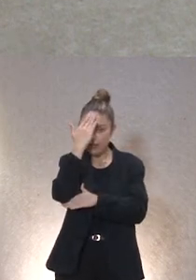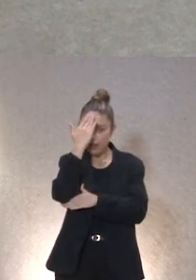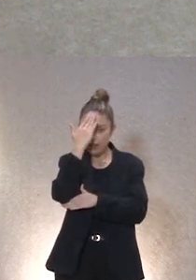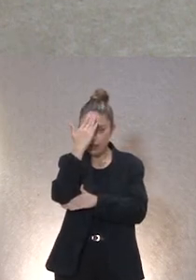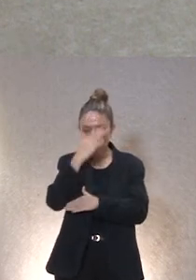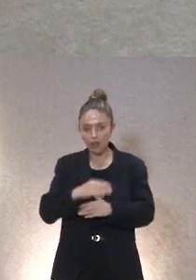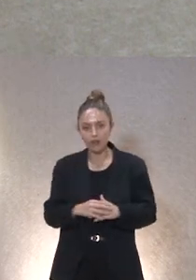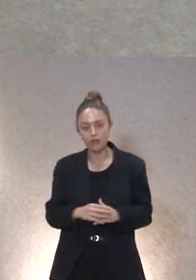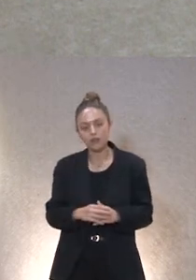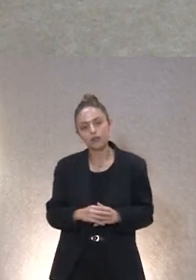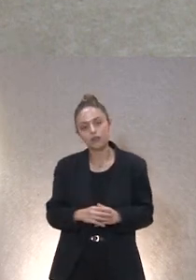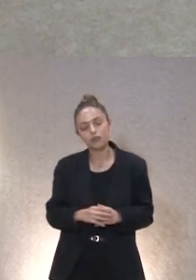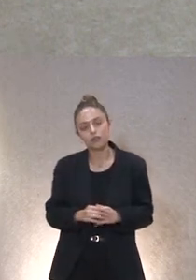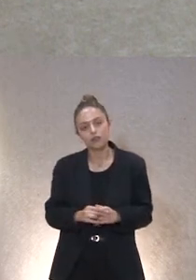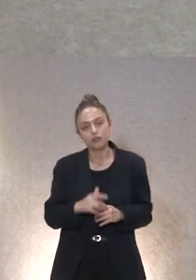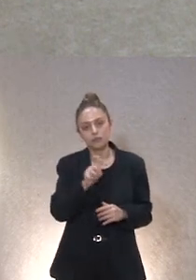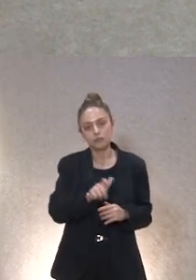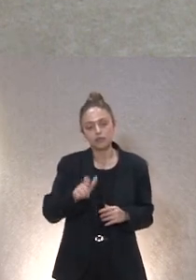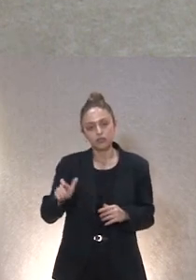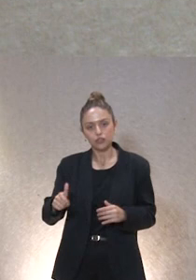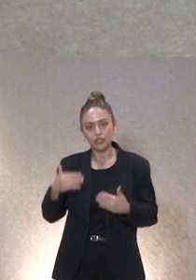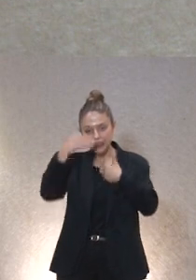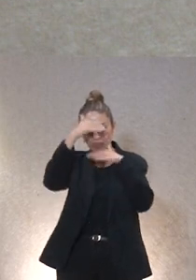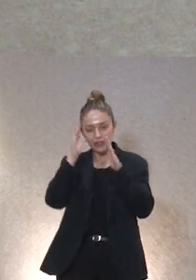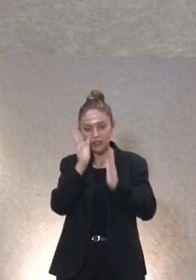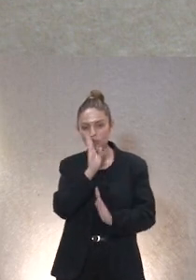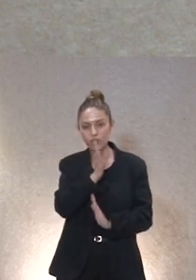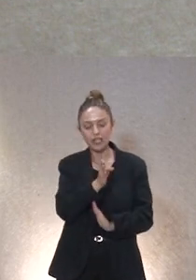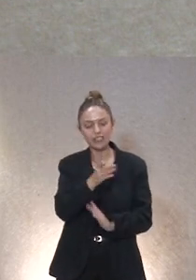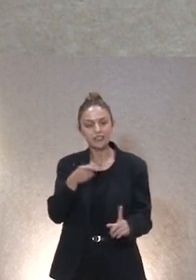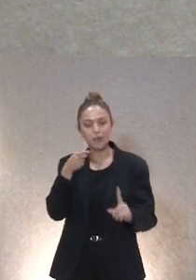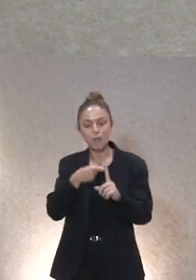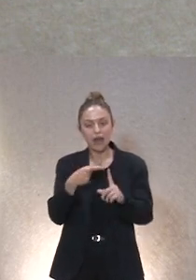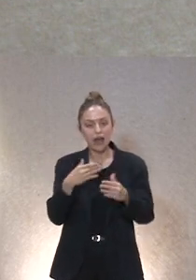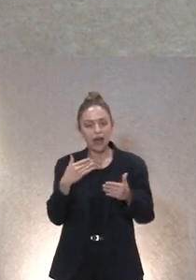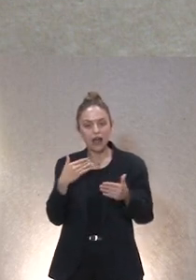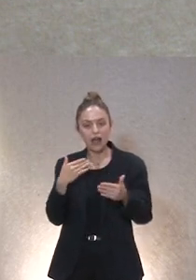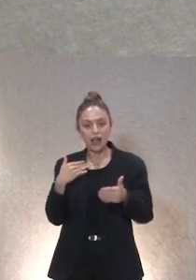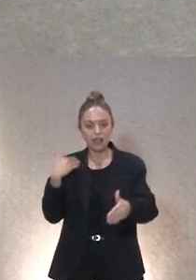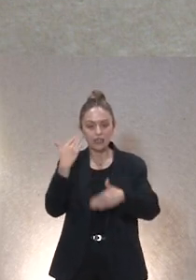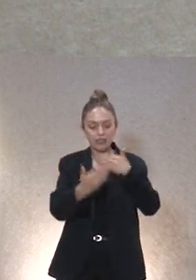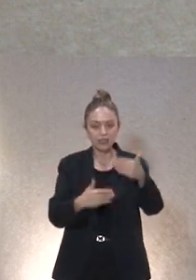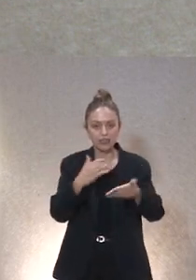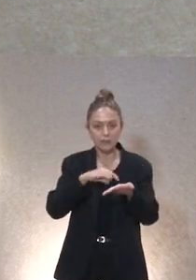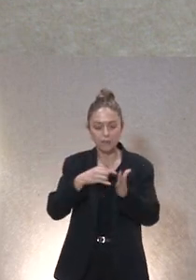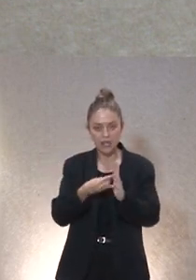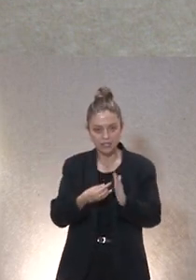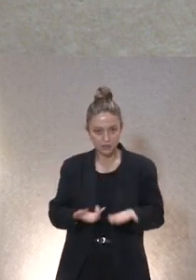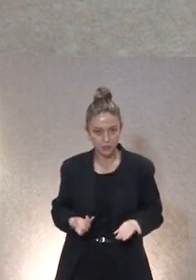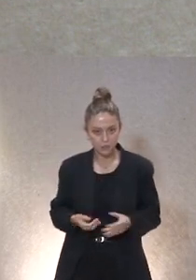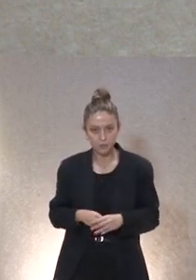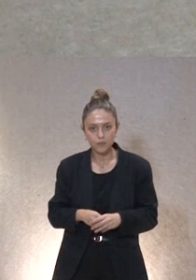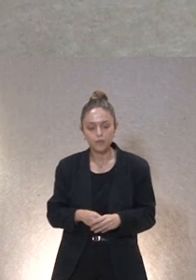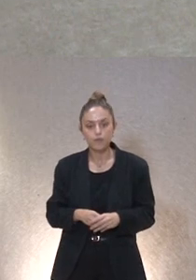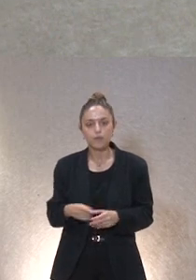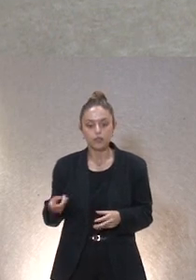los de las personas de atención directa y de las entidades para desarrollar mecanismos y hoy en día pues evidentemente